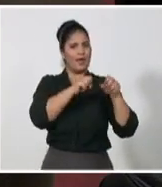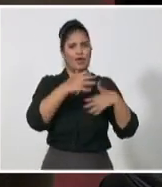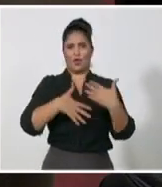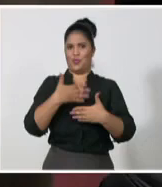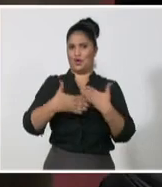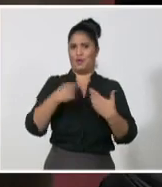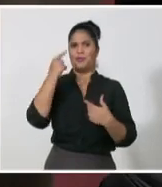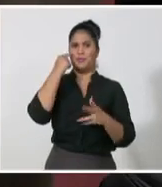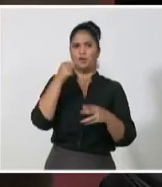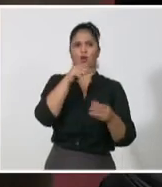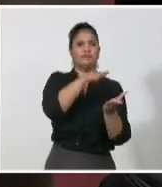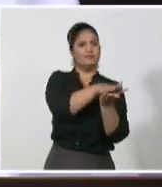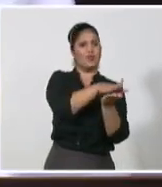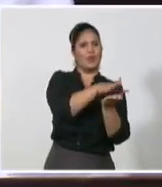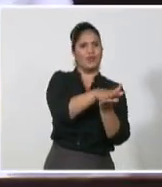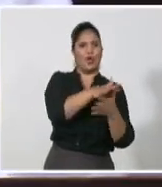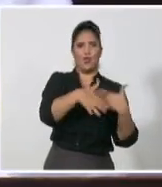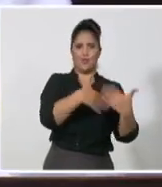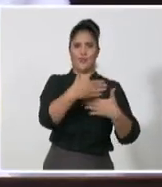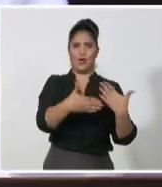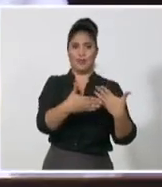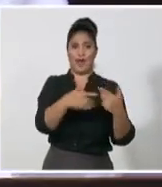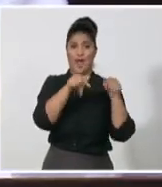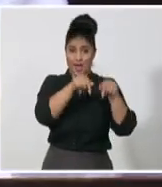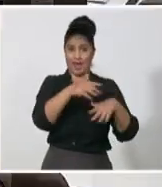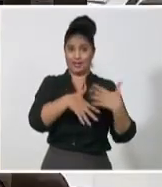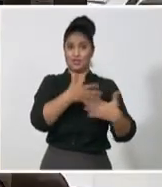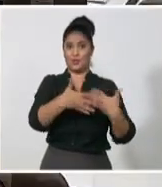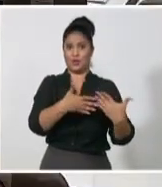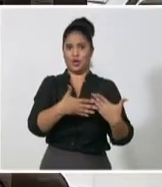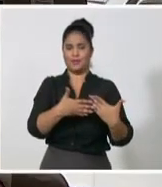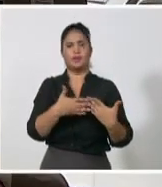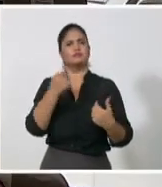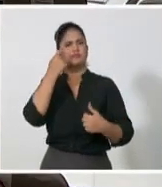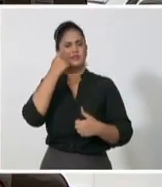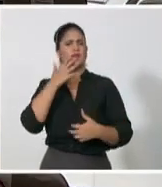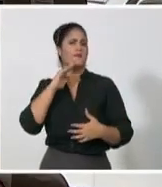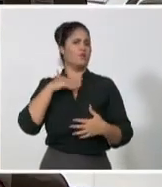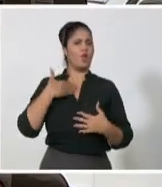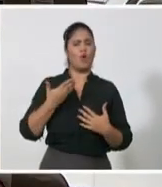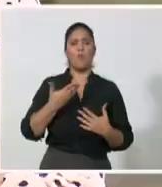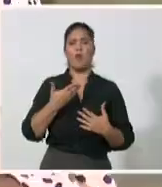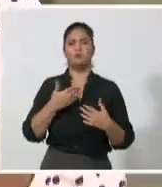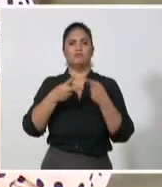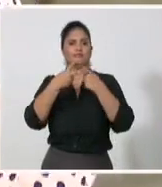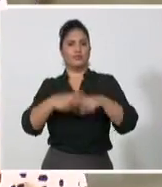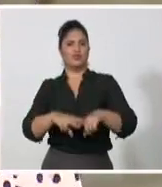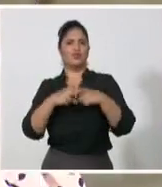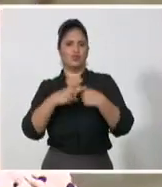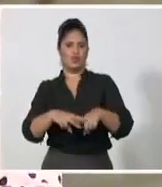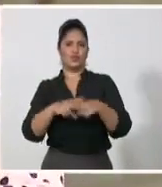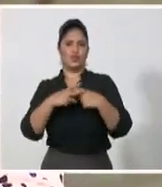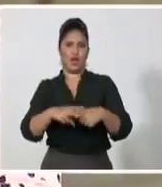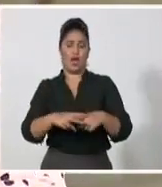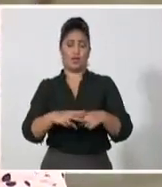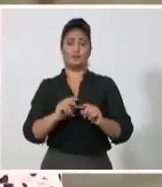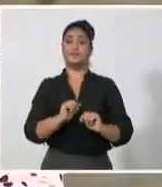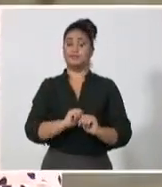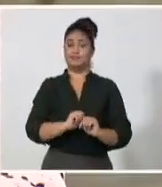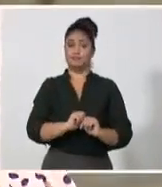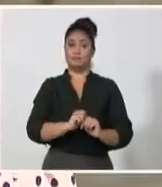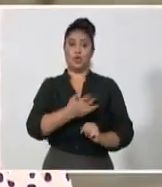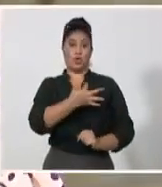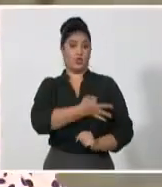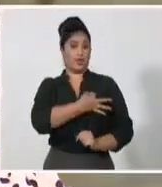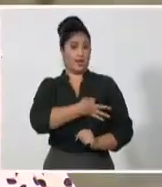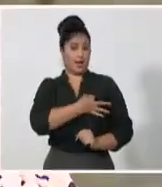también en la comunicación en cada lugar, con el ejemplo de cada uno de los otros militantes. Consecuentemente, los delegados de